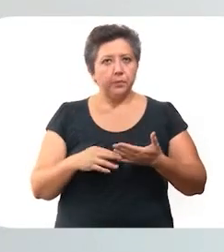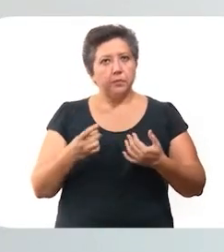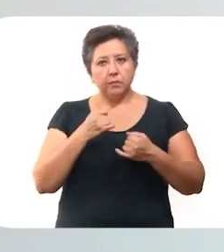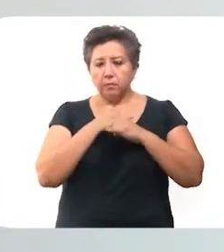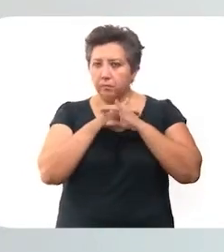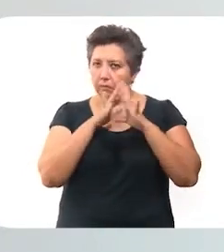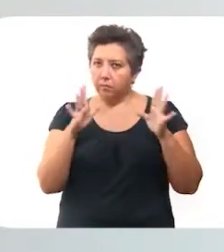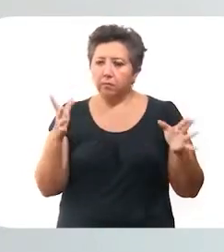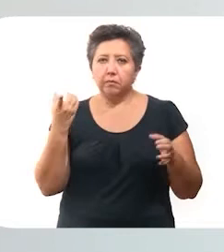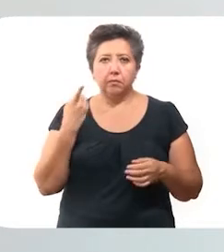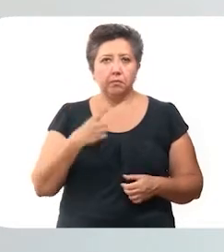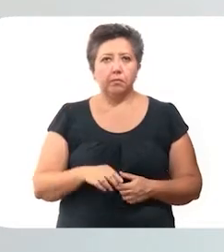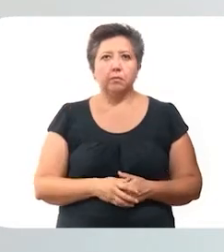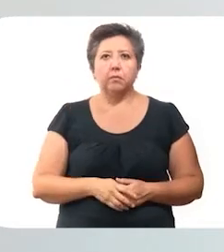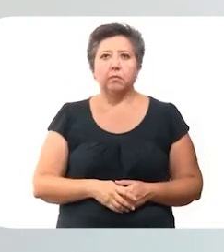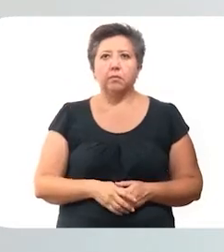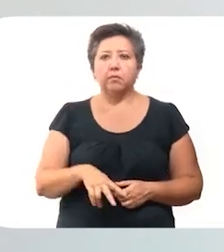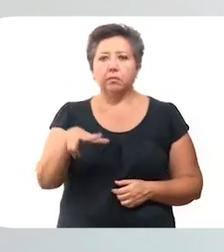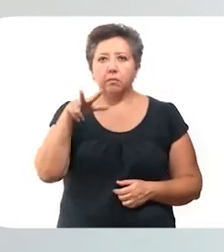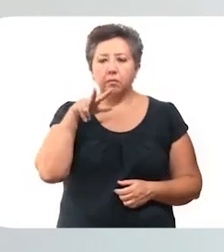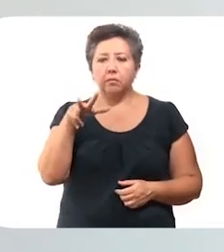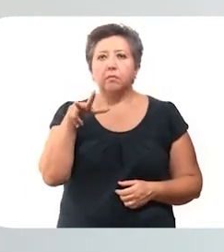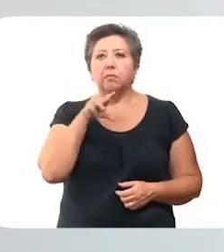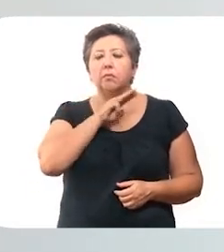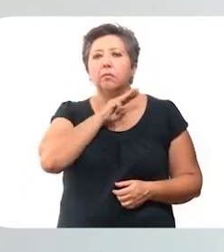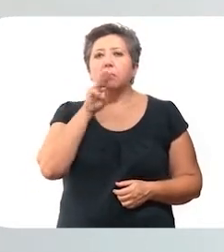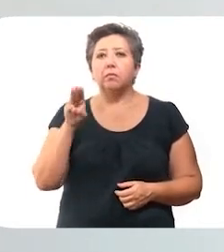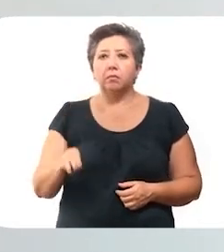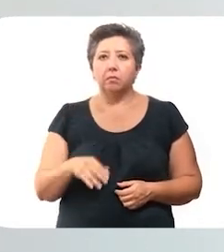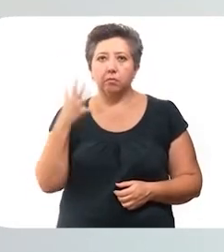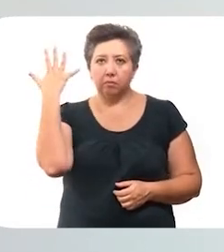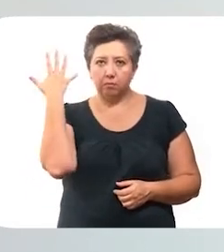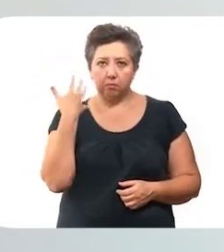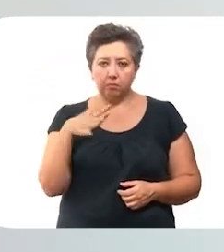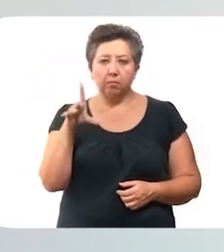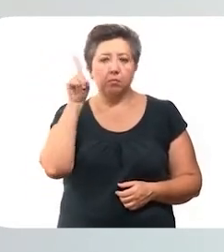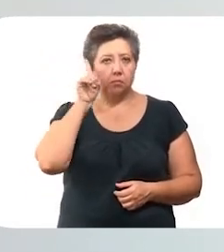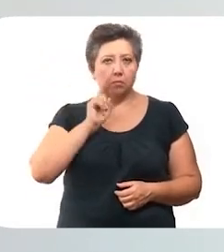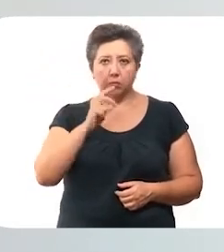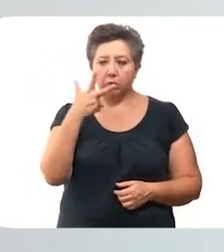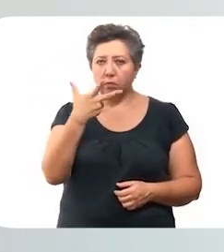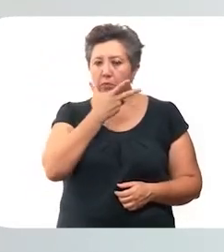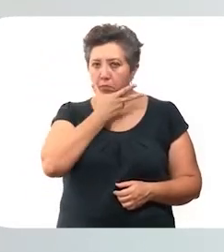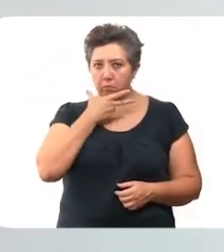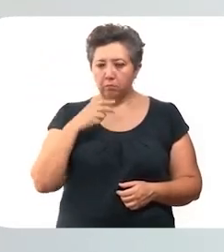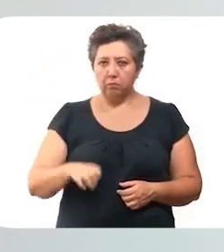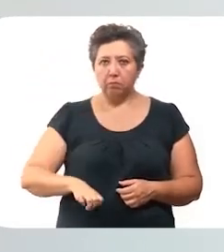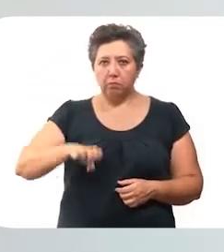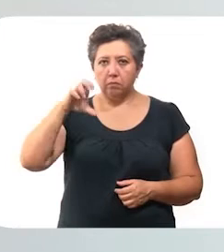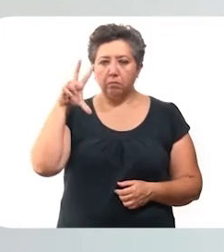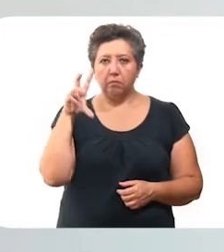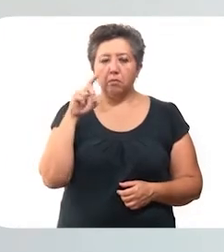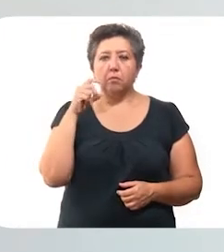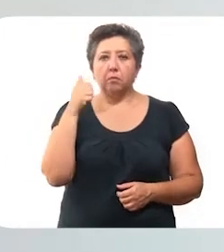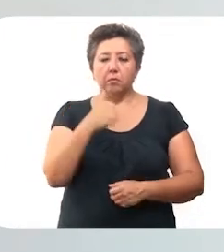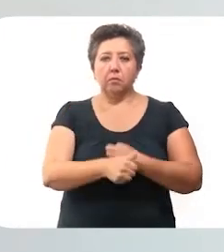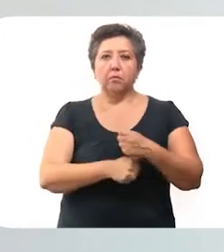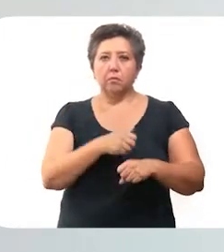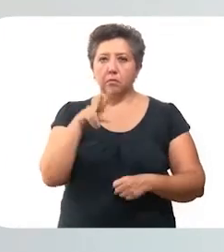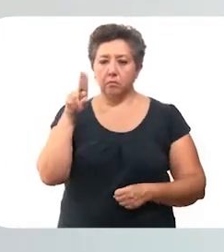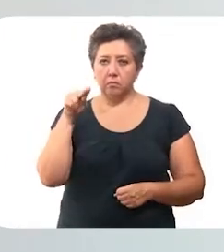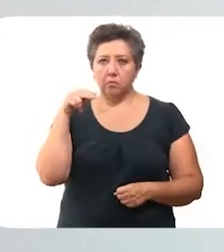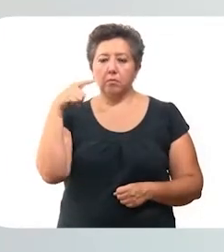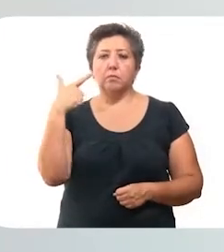Lamentablemente en este parte médico informamos de 18 fallecimientos, son 10 mujeres y 8 hombres de un rango de edad de 36 años a